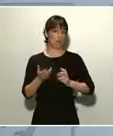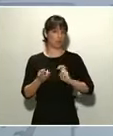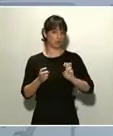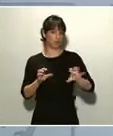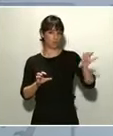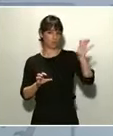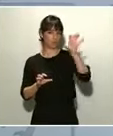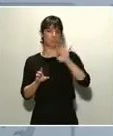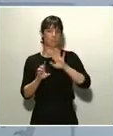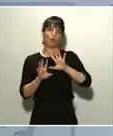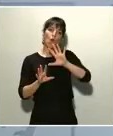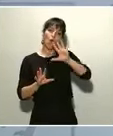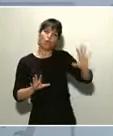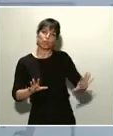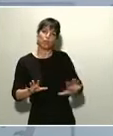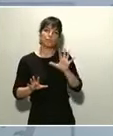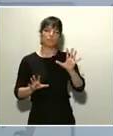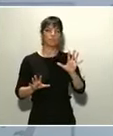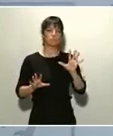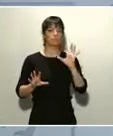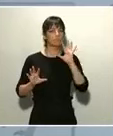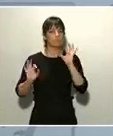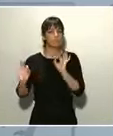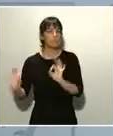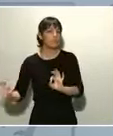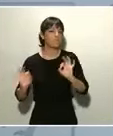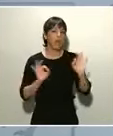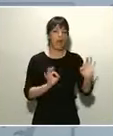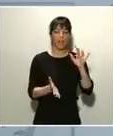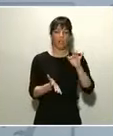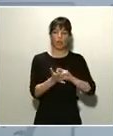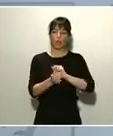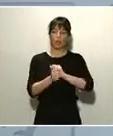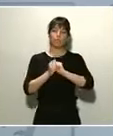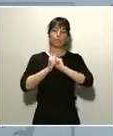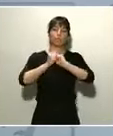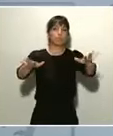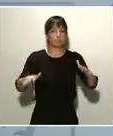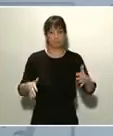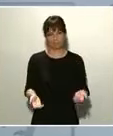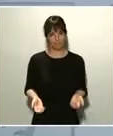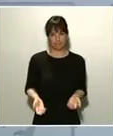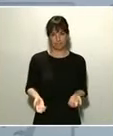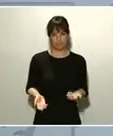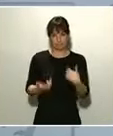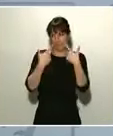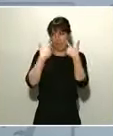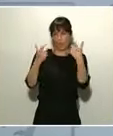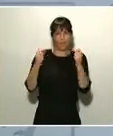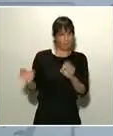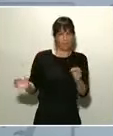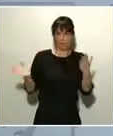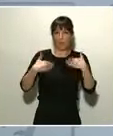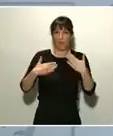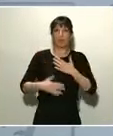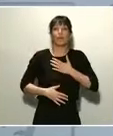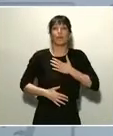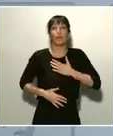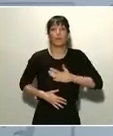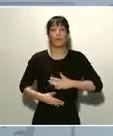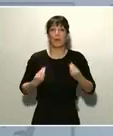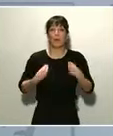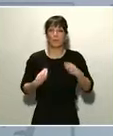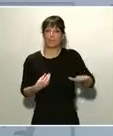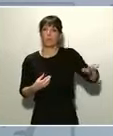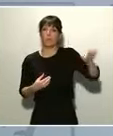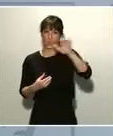estaba preparada para sufrir una pandemia. Esto resulta más que evidente. Afortunadamente, vivimos en Europa. Y, a diferencia de